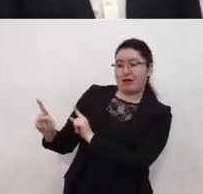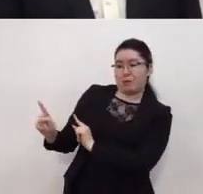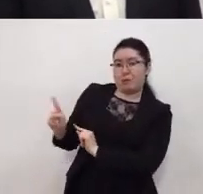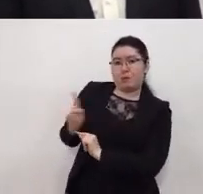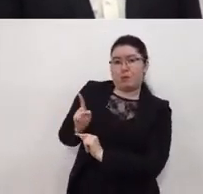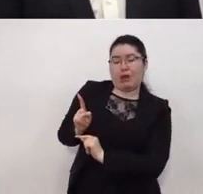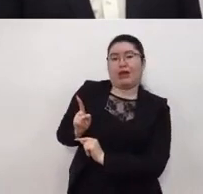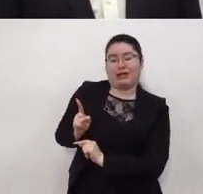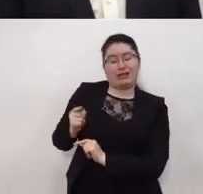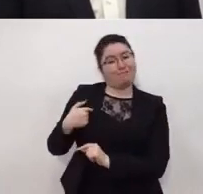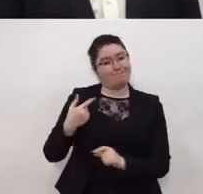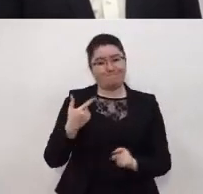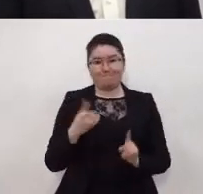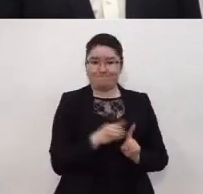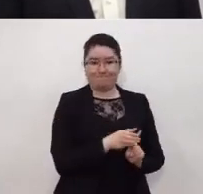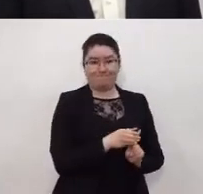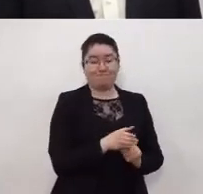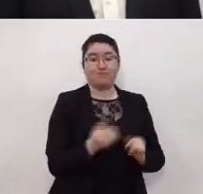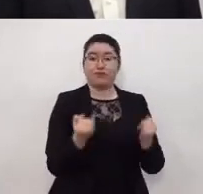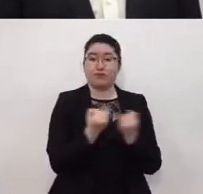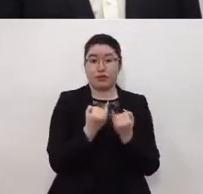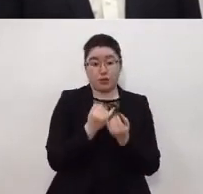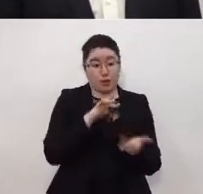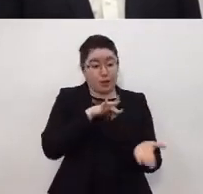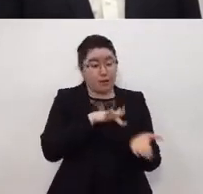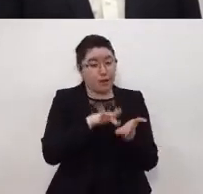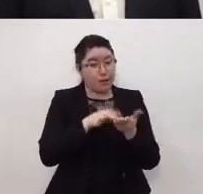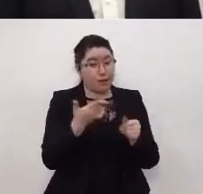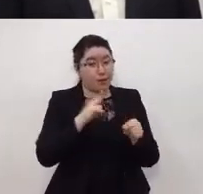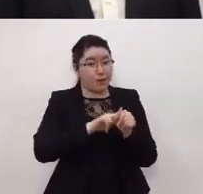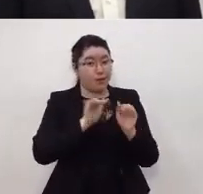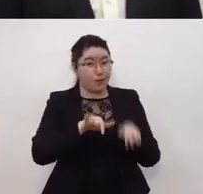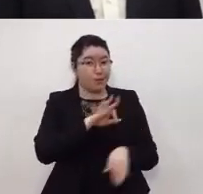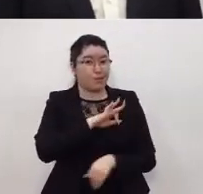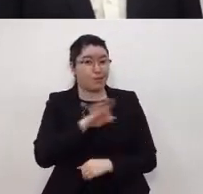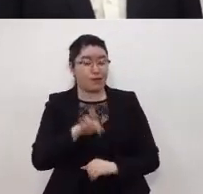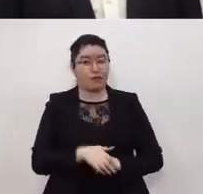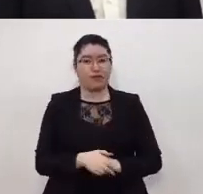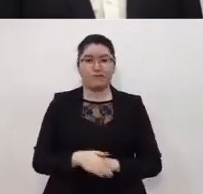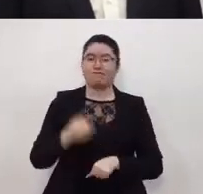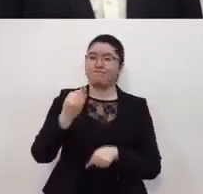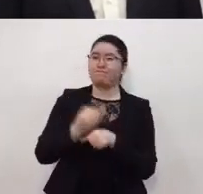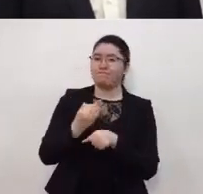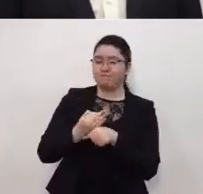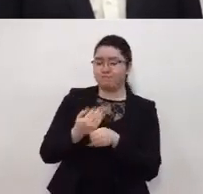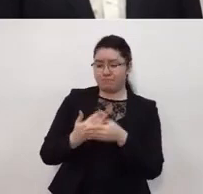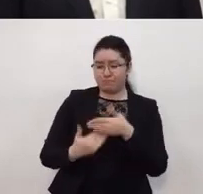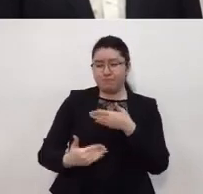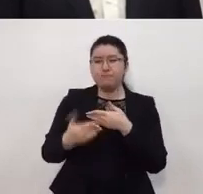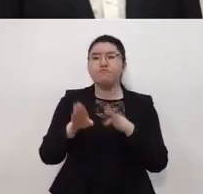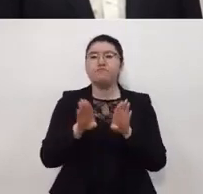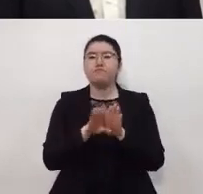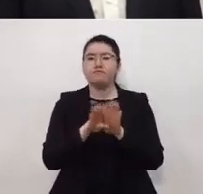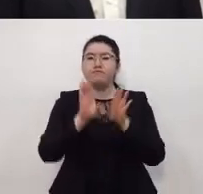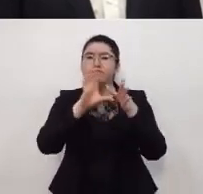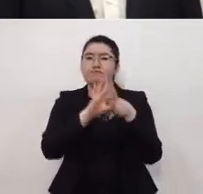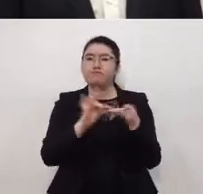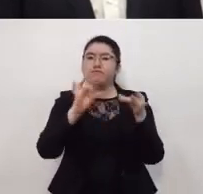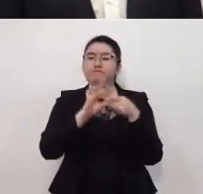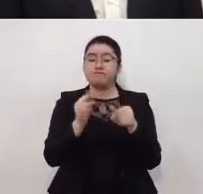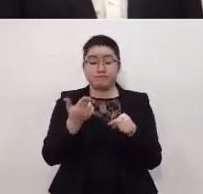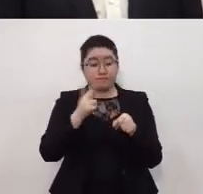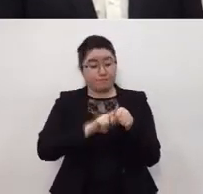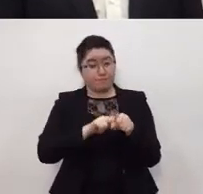entrar a un hospital vamos a publicar también en estos días cómo se va a ampliar la capacidad hospitalaria para que